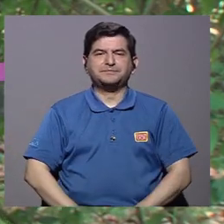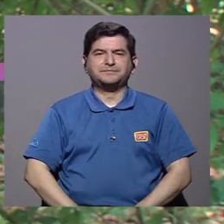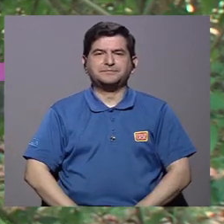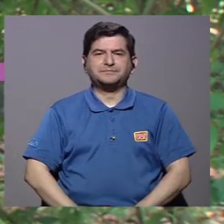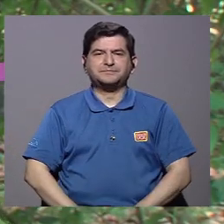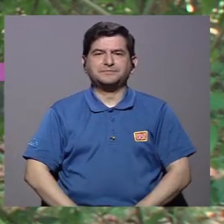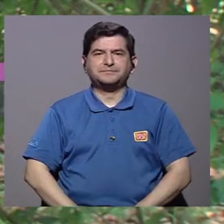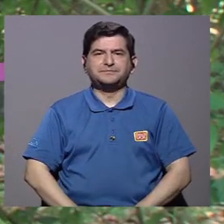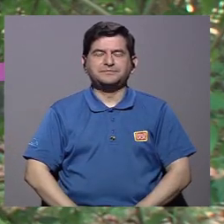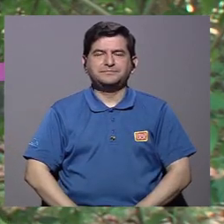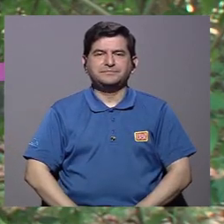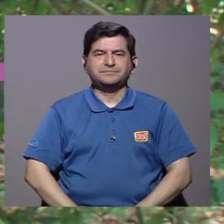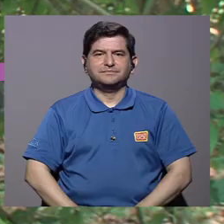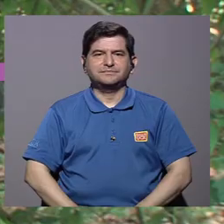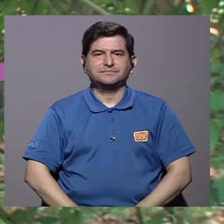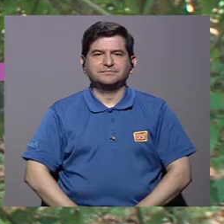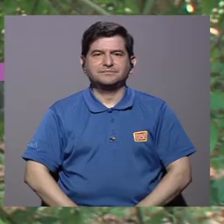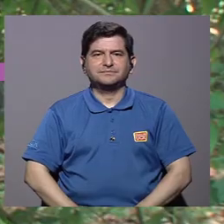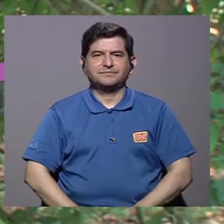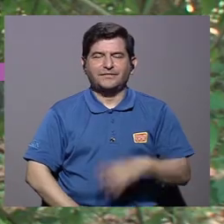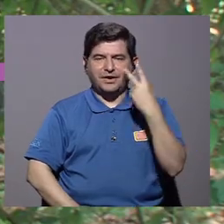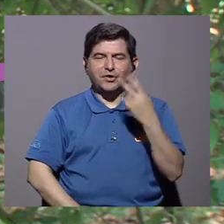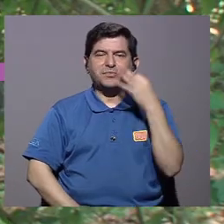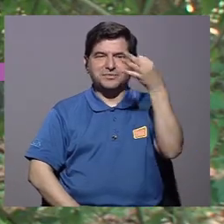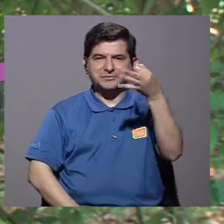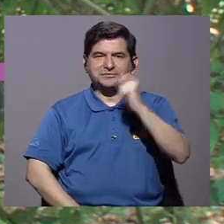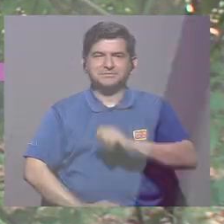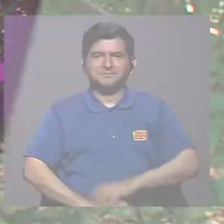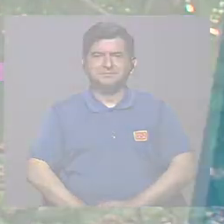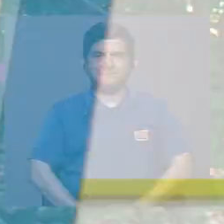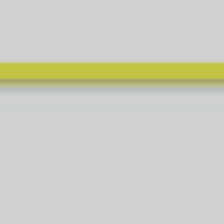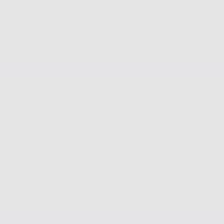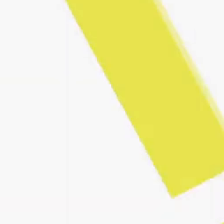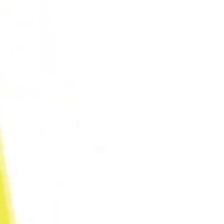yoquierovivirmejor.ucr.ac.cr. Hasta la próxima.